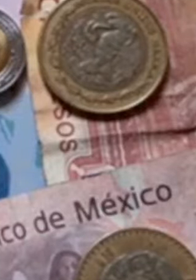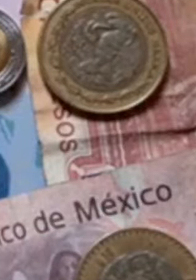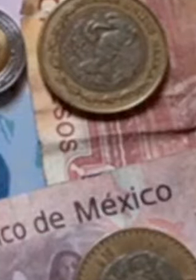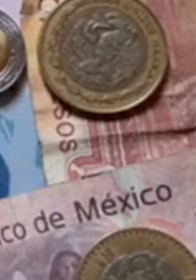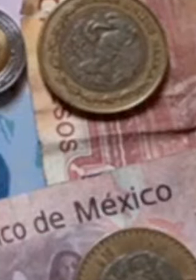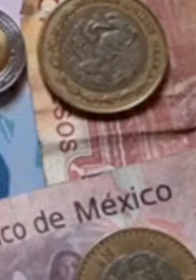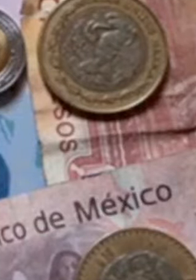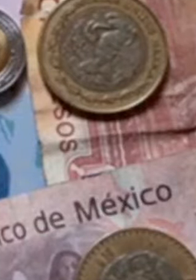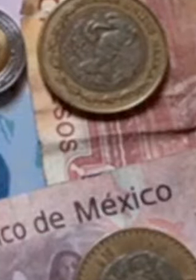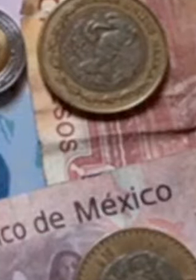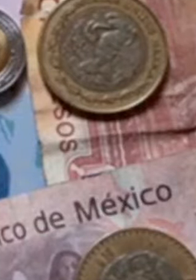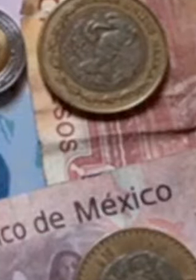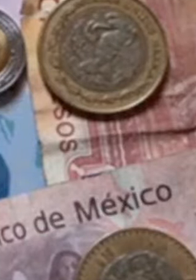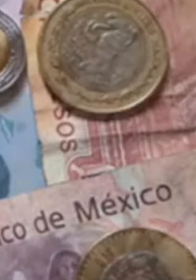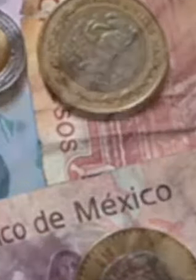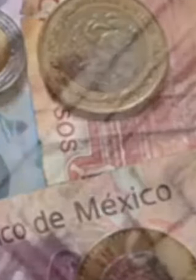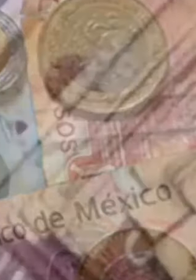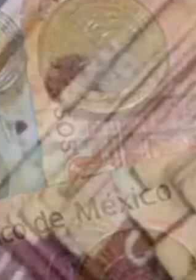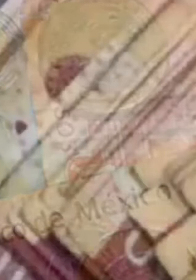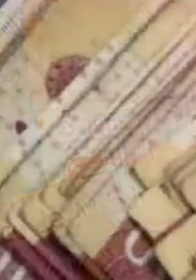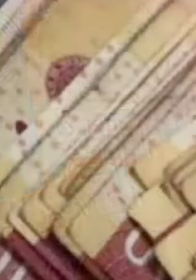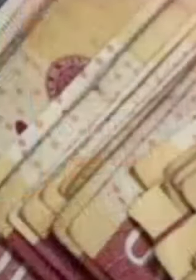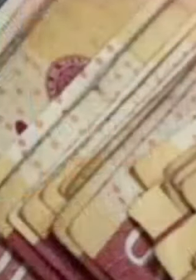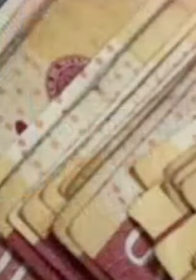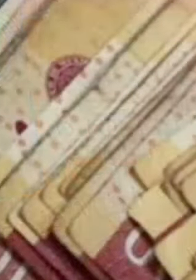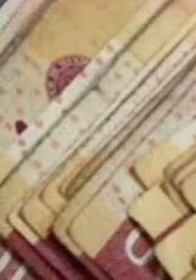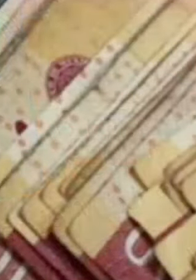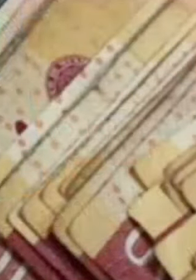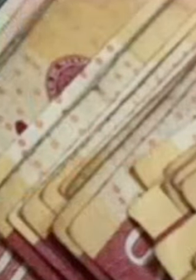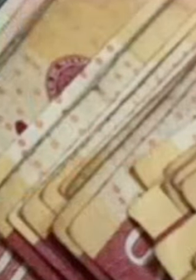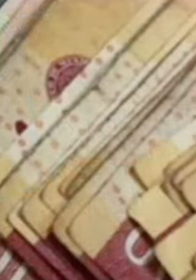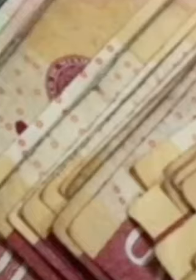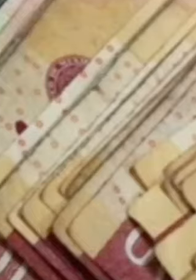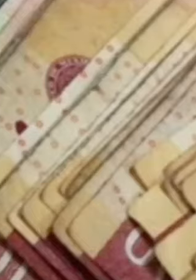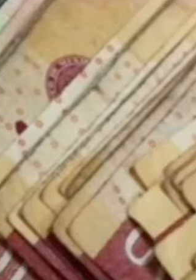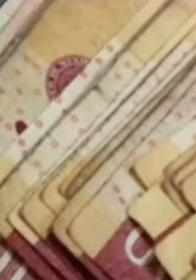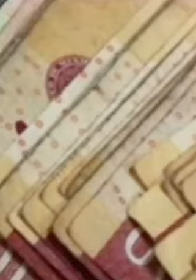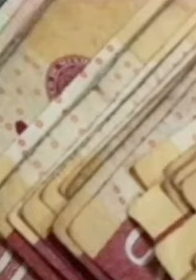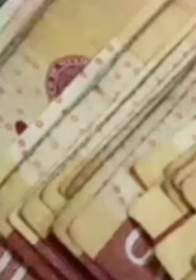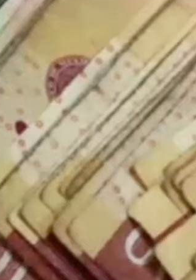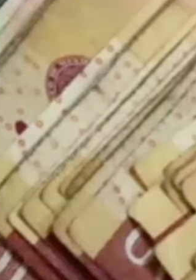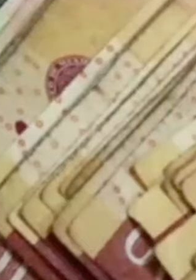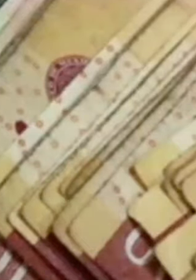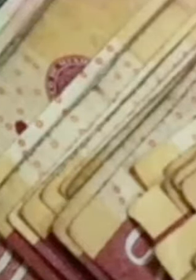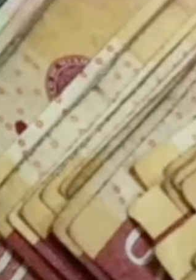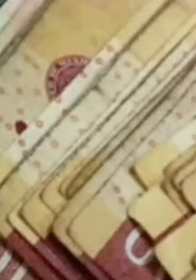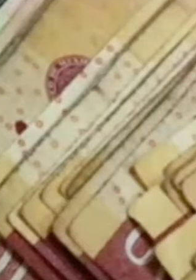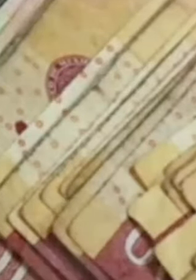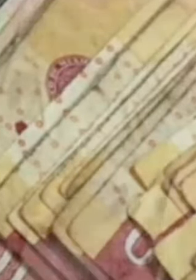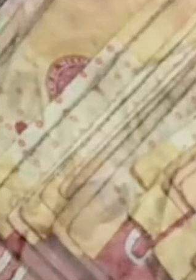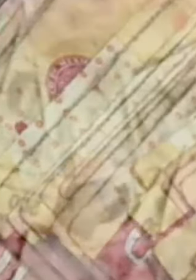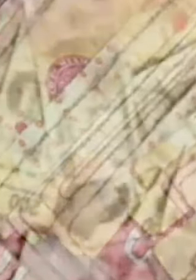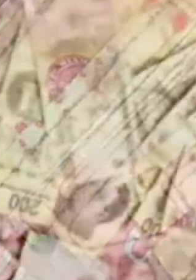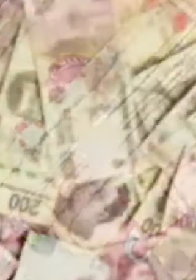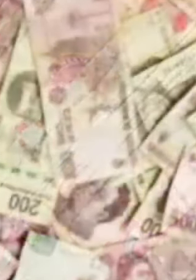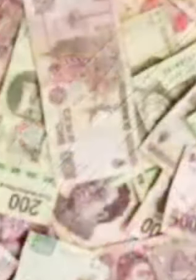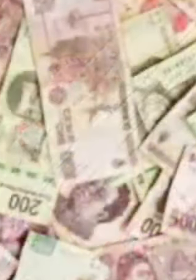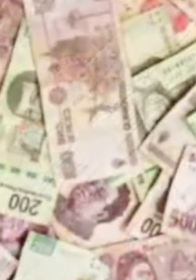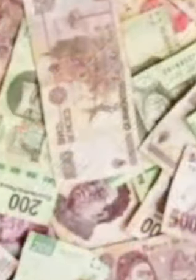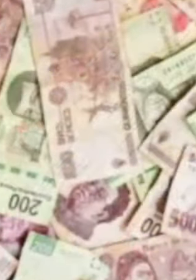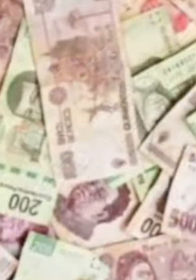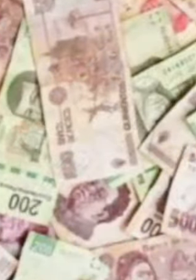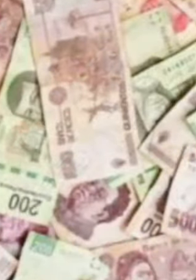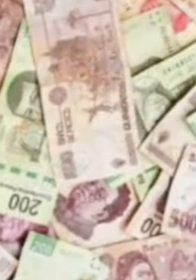se nos olvide. Ayer estaba de los 16.40 casi a los 18.